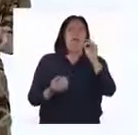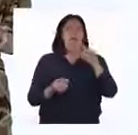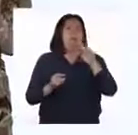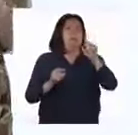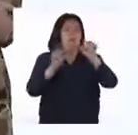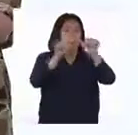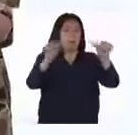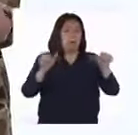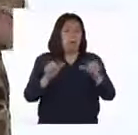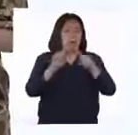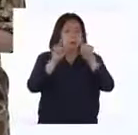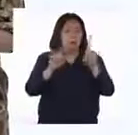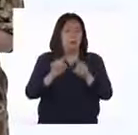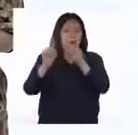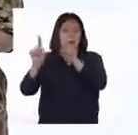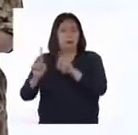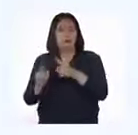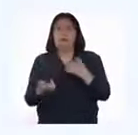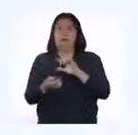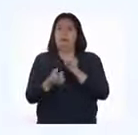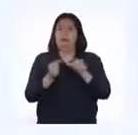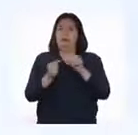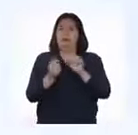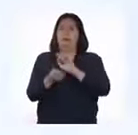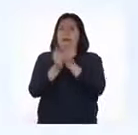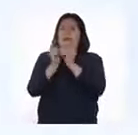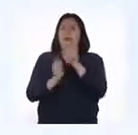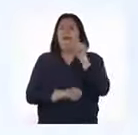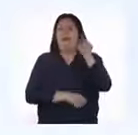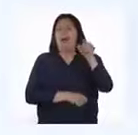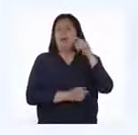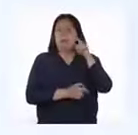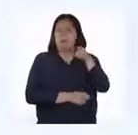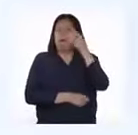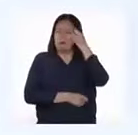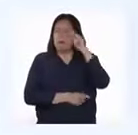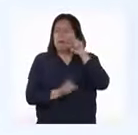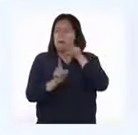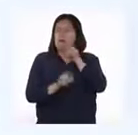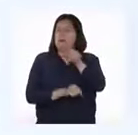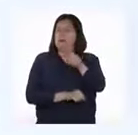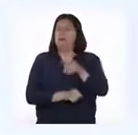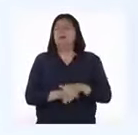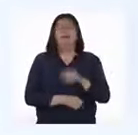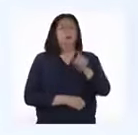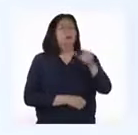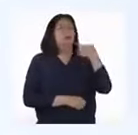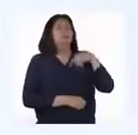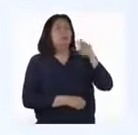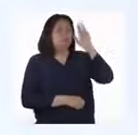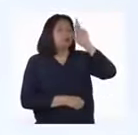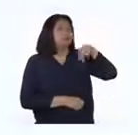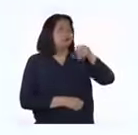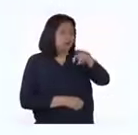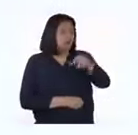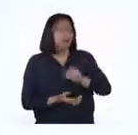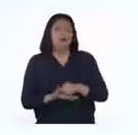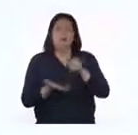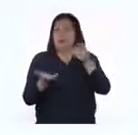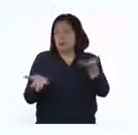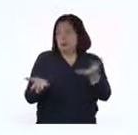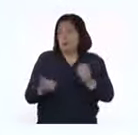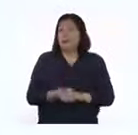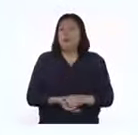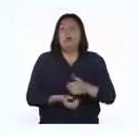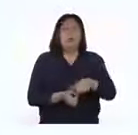sector? Ese número va a cambiar a cada rato. ¡Qué buena observación, Patricia! Tienes mucha razón. En ese